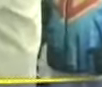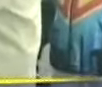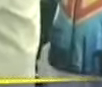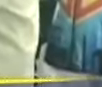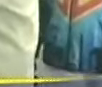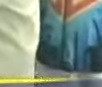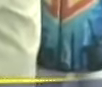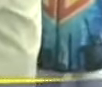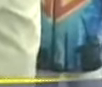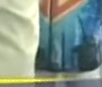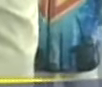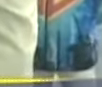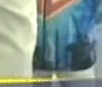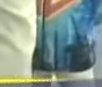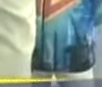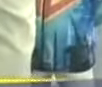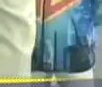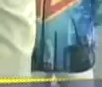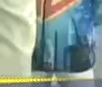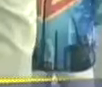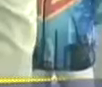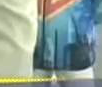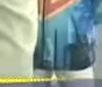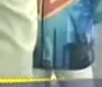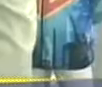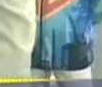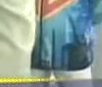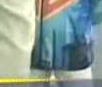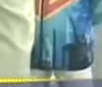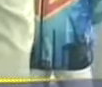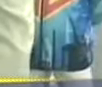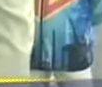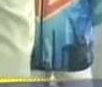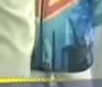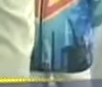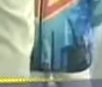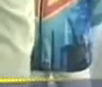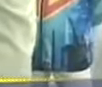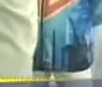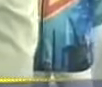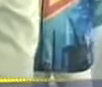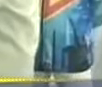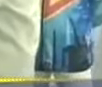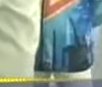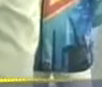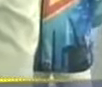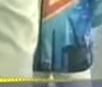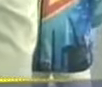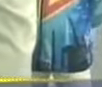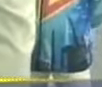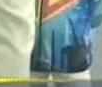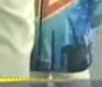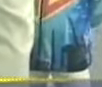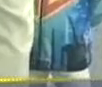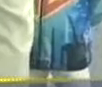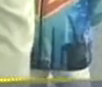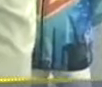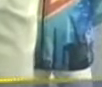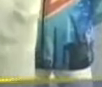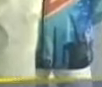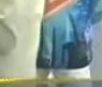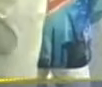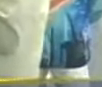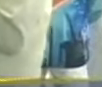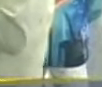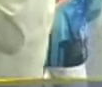nivel vas? Cuarto año de la carrera de enfermería Cuarto año, está cerca ya casi, ¿verdad? Sí, señor Ah, qué felicidad, la